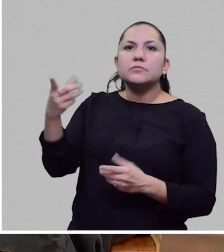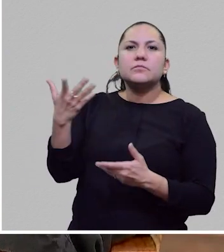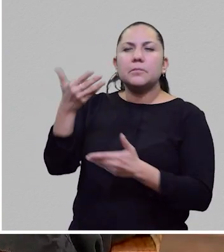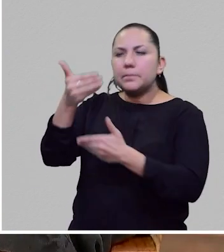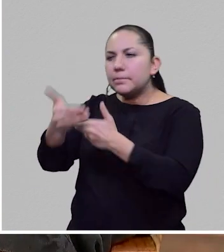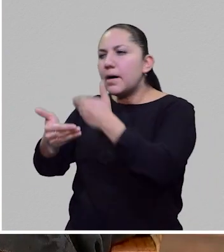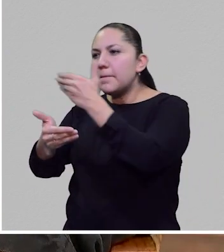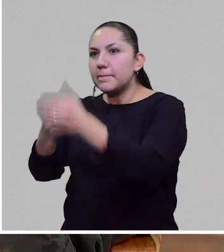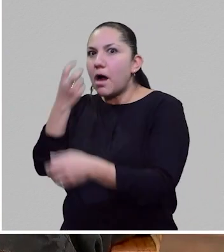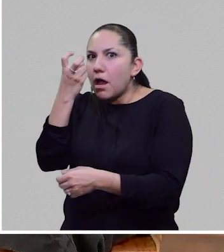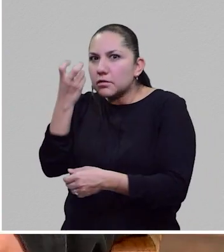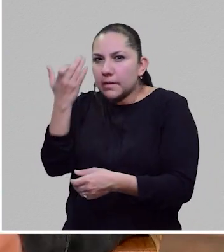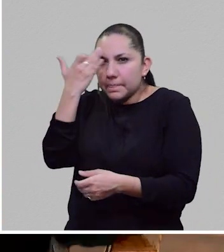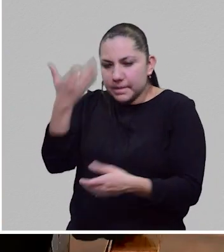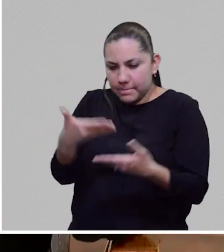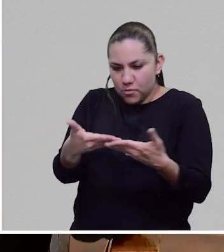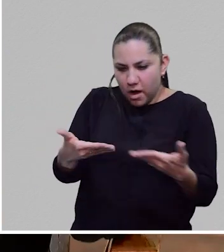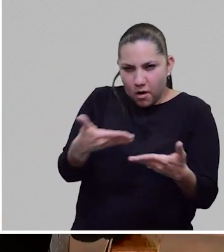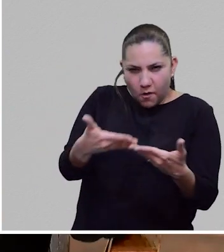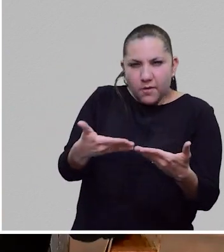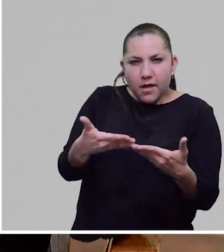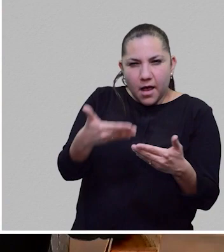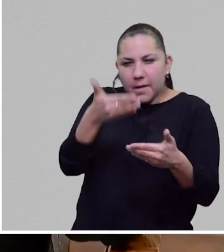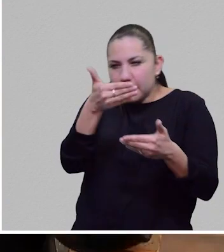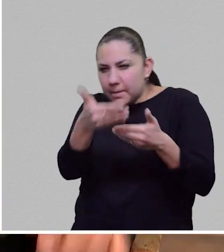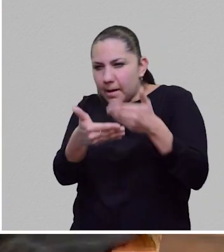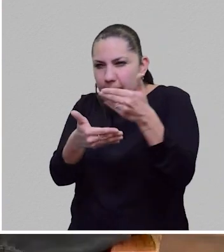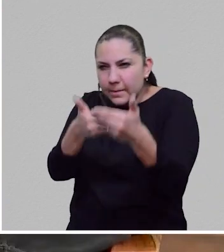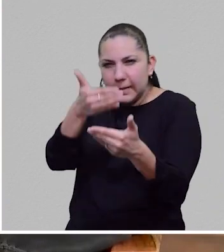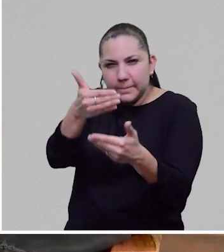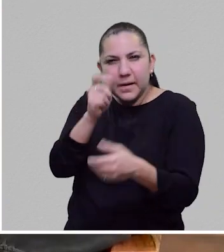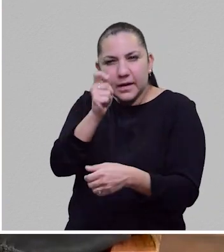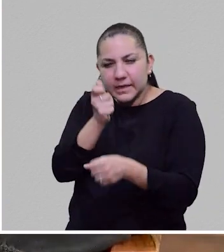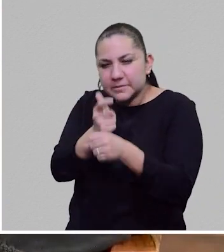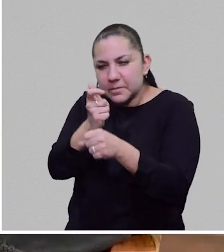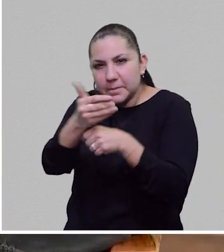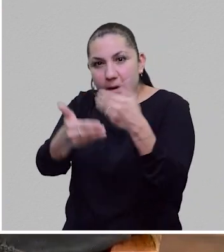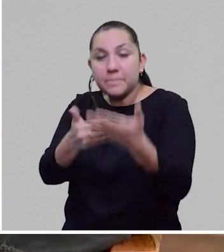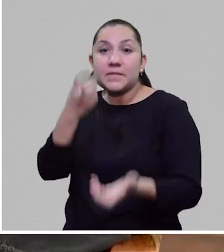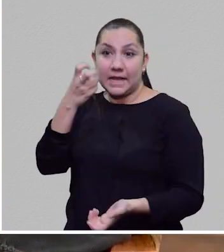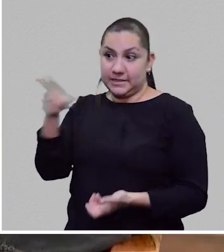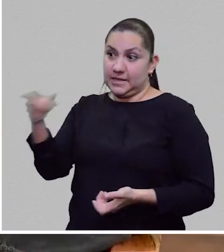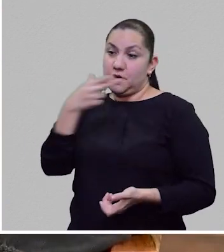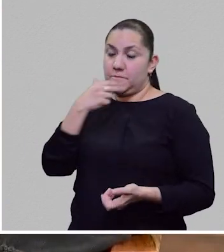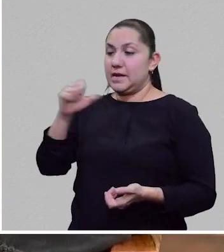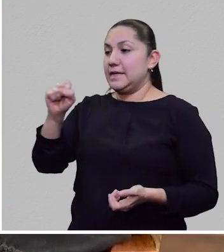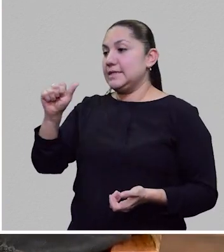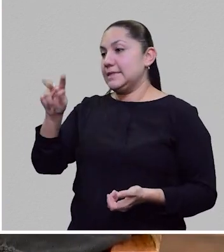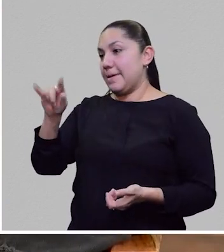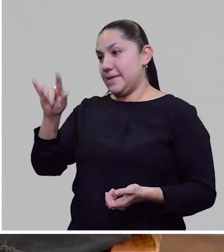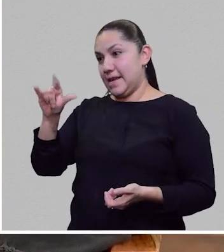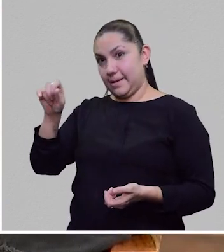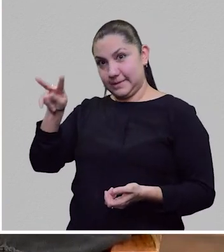como temas como de circuitos lógicos y cosas así, pero son cuentos escritos en los años 60, era un visionario, hablando